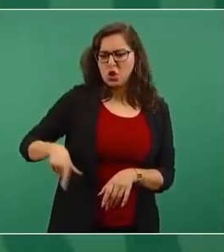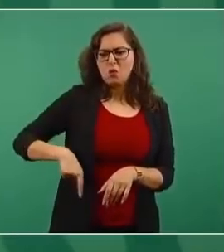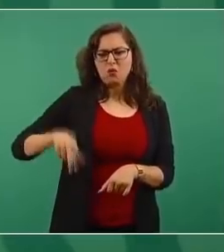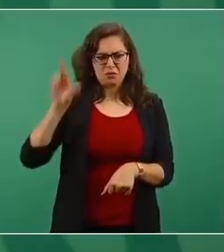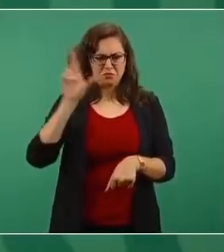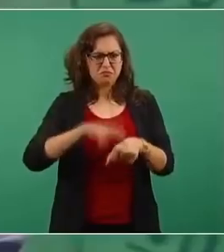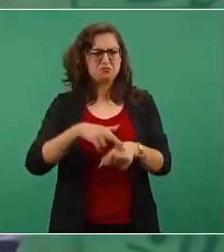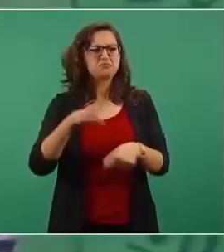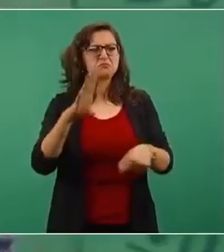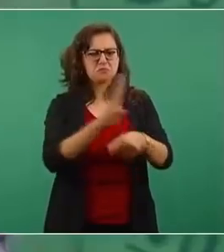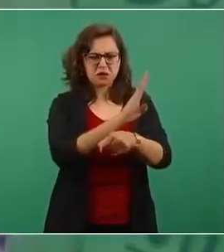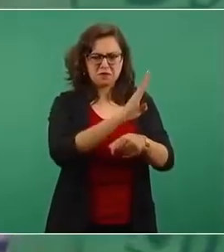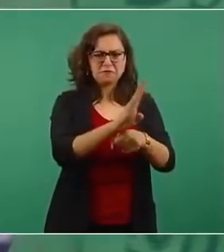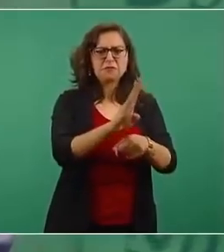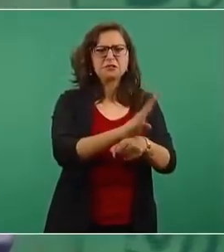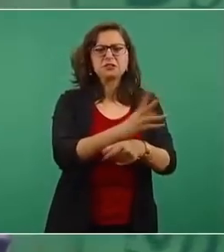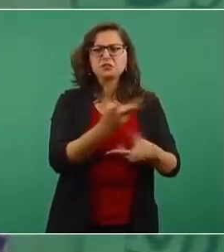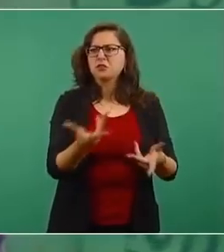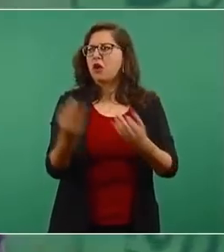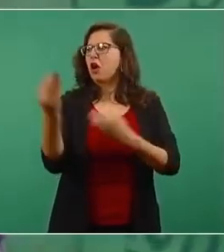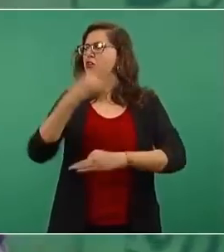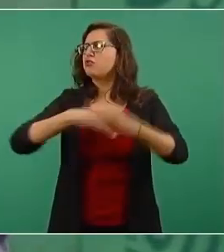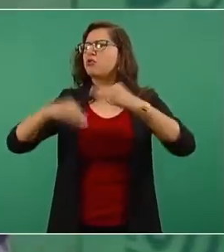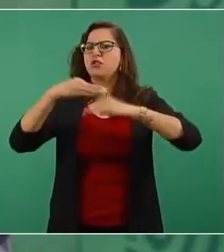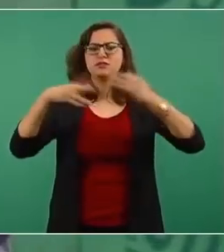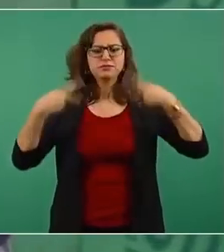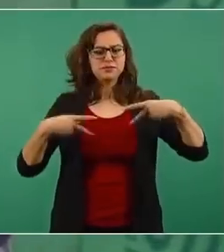le conviene a todos.